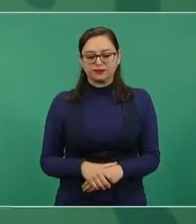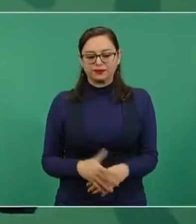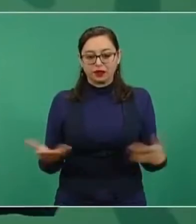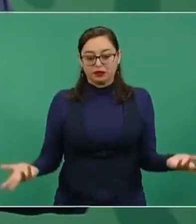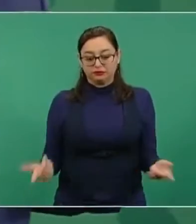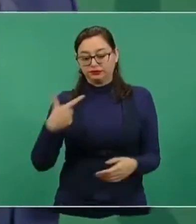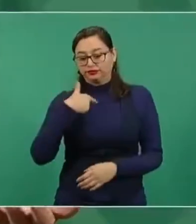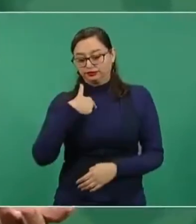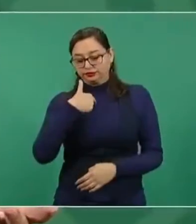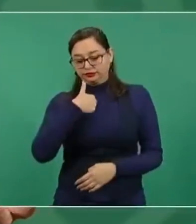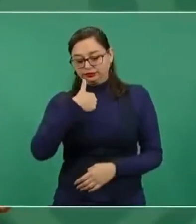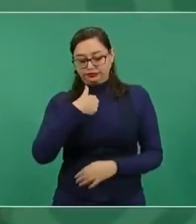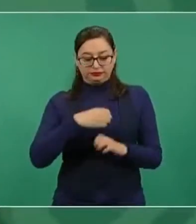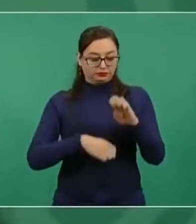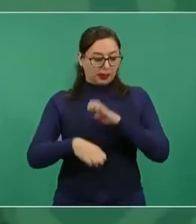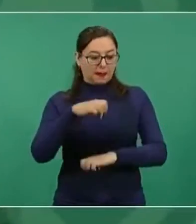empresario,